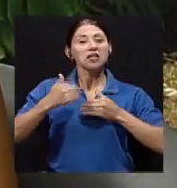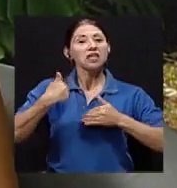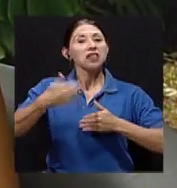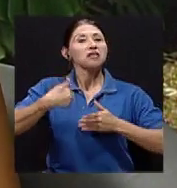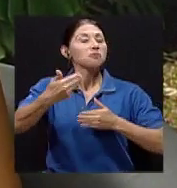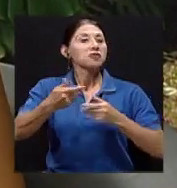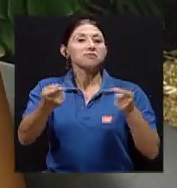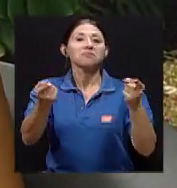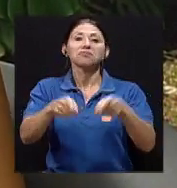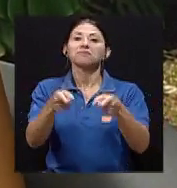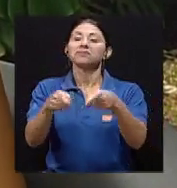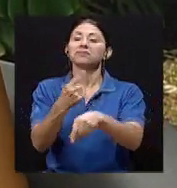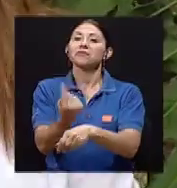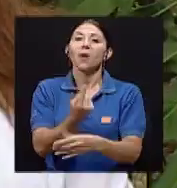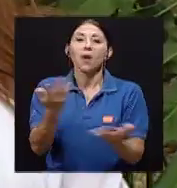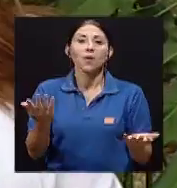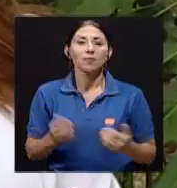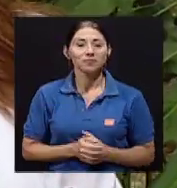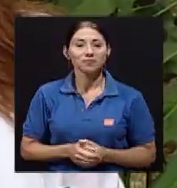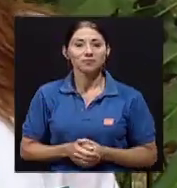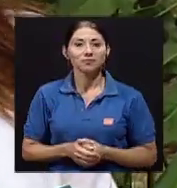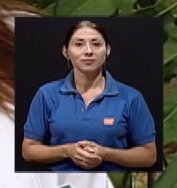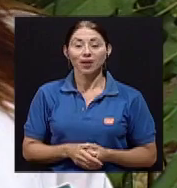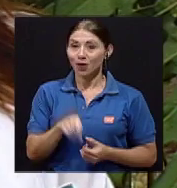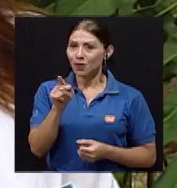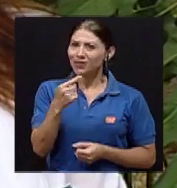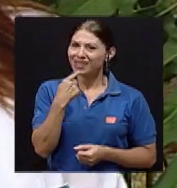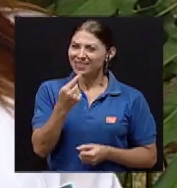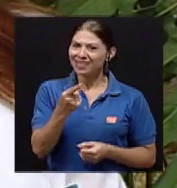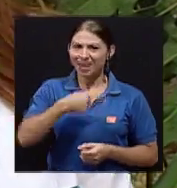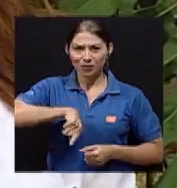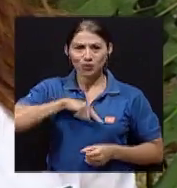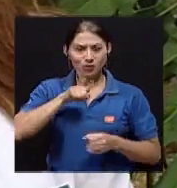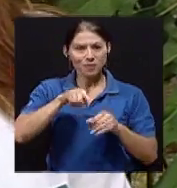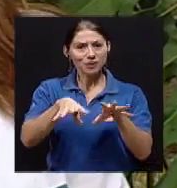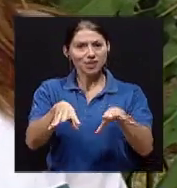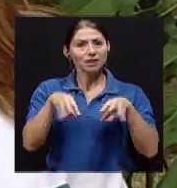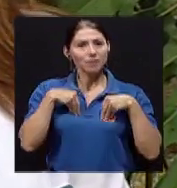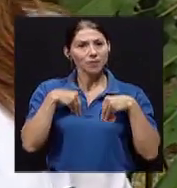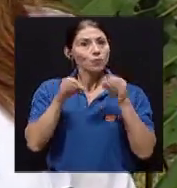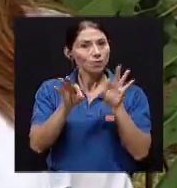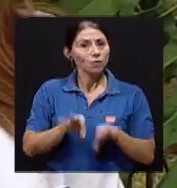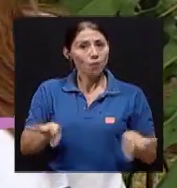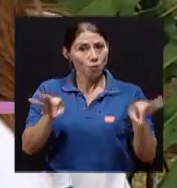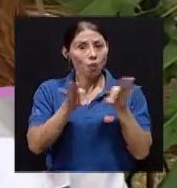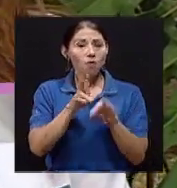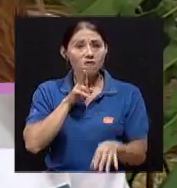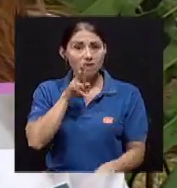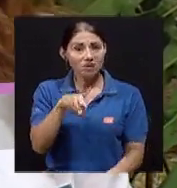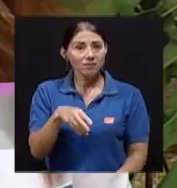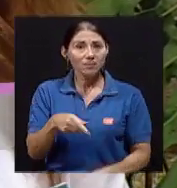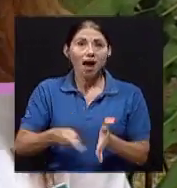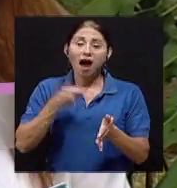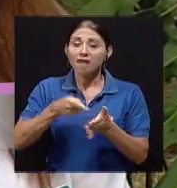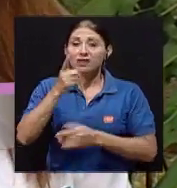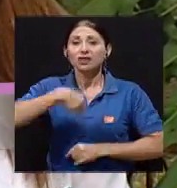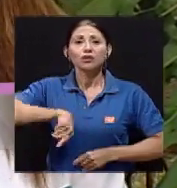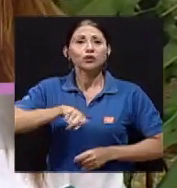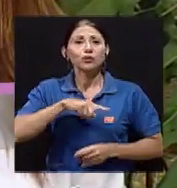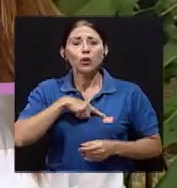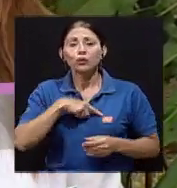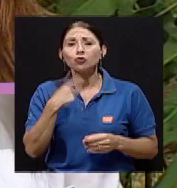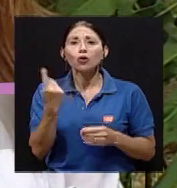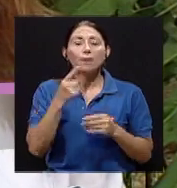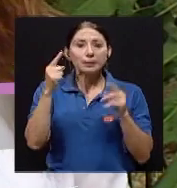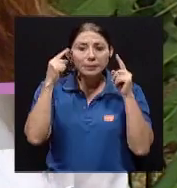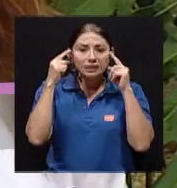viene por enredura. Cuando usted menciona esto de aceptarnos, yo creo que es muy importante, ¿verdad, Seidy? Porque a veces vivimos en un muro también tan materialista,